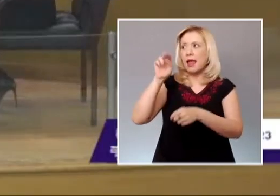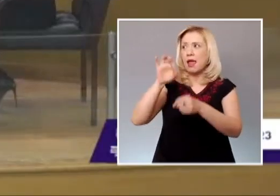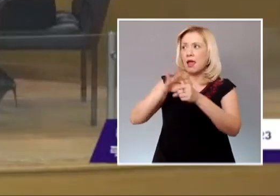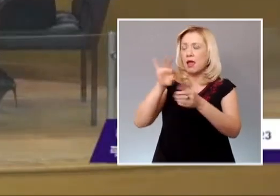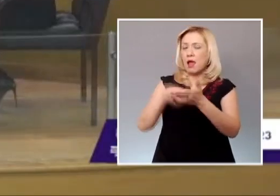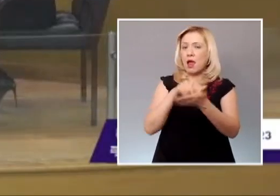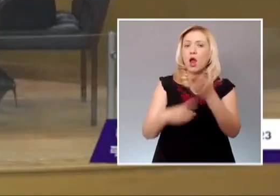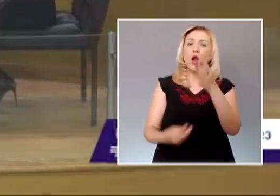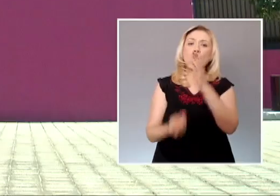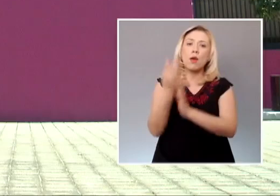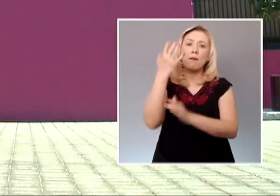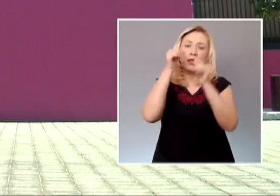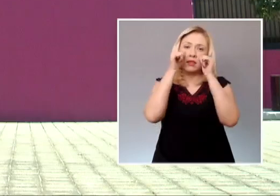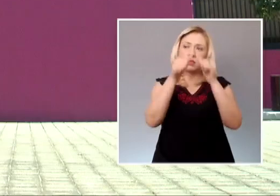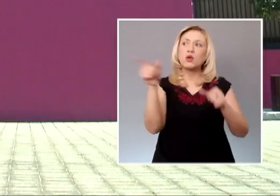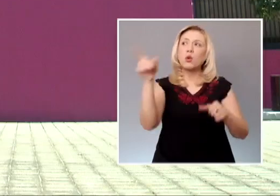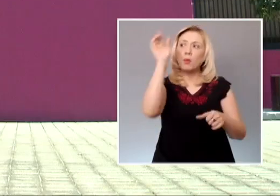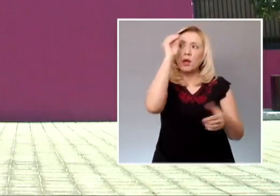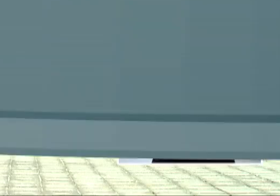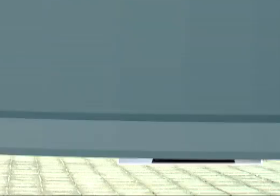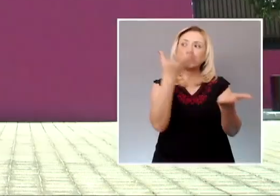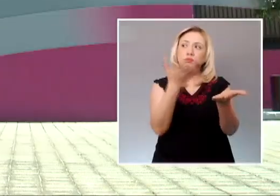atendiendo, por supuesto, dichas observaciones.